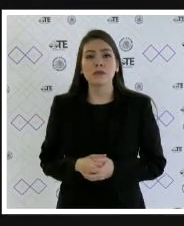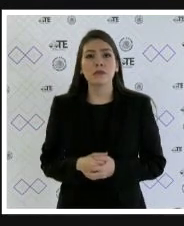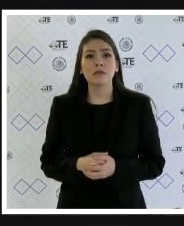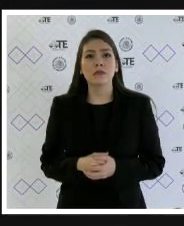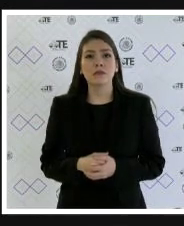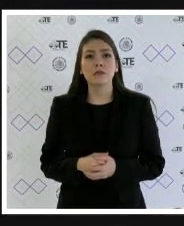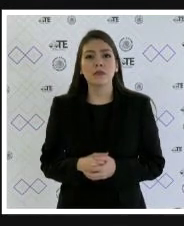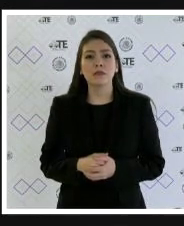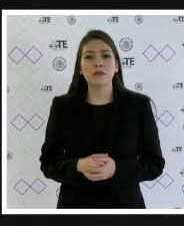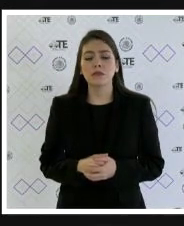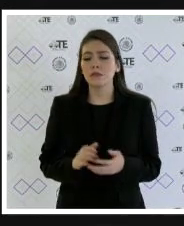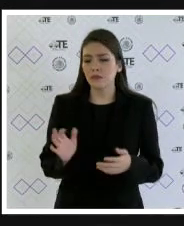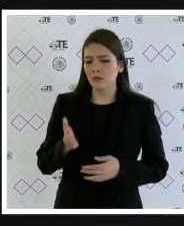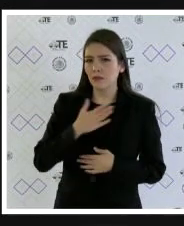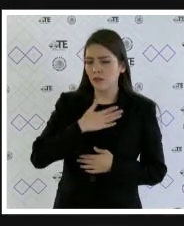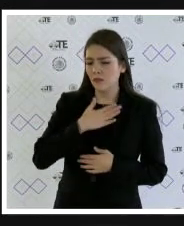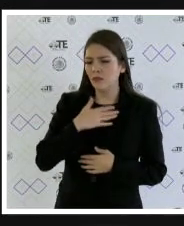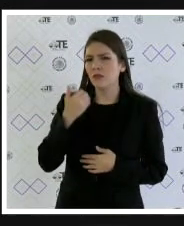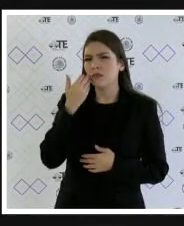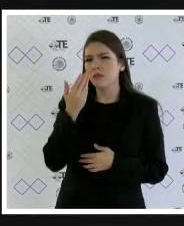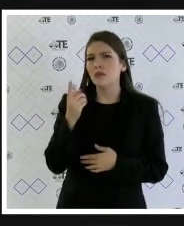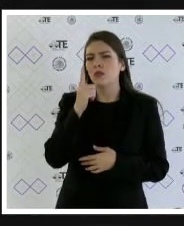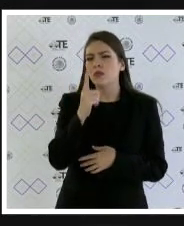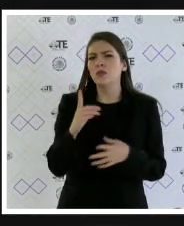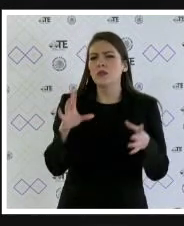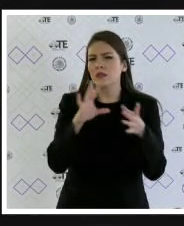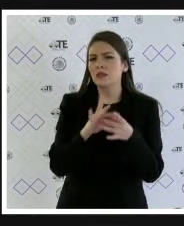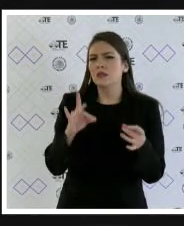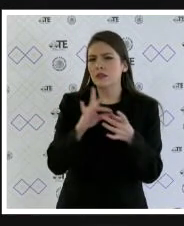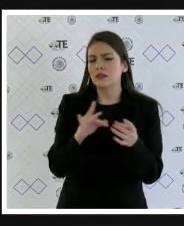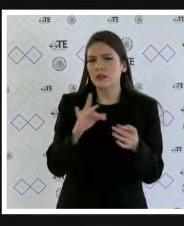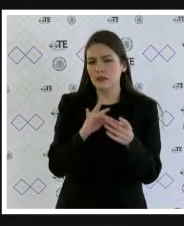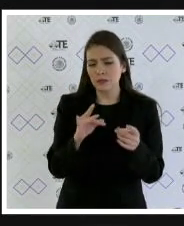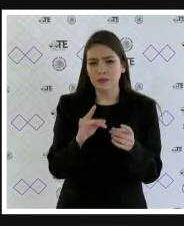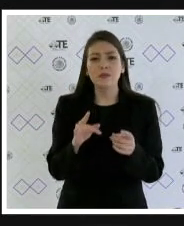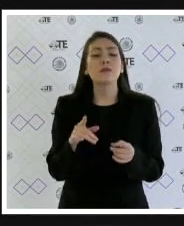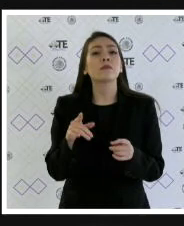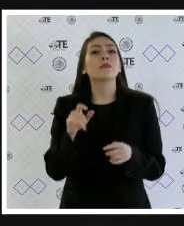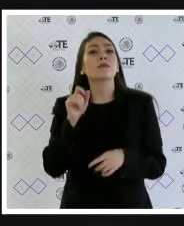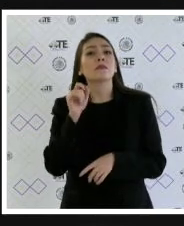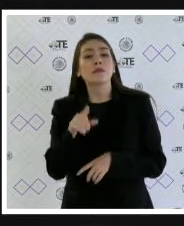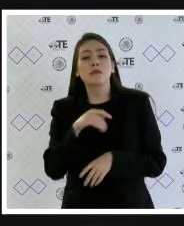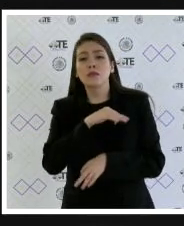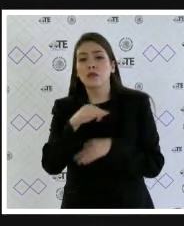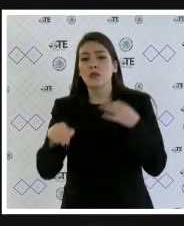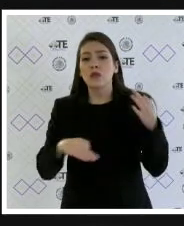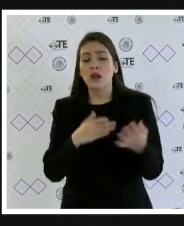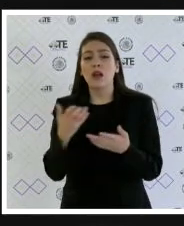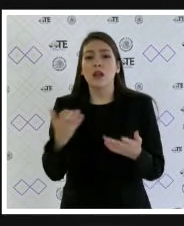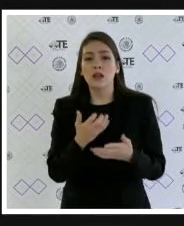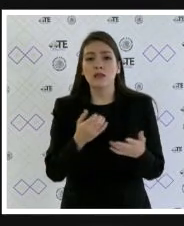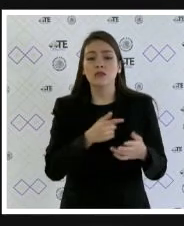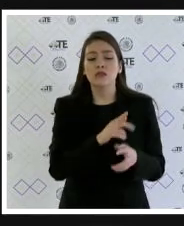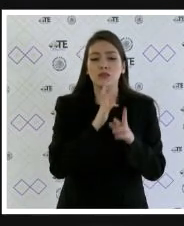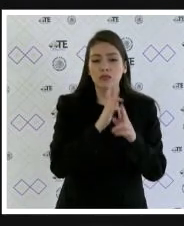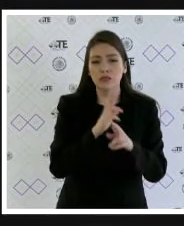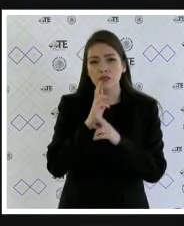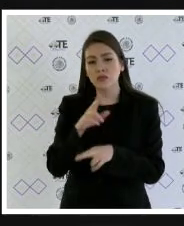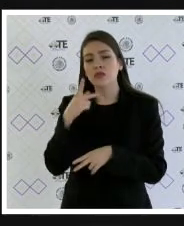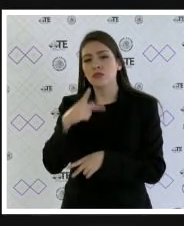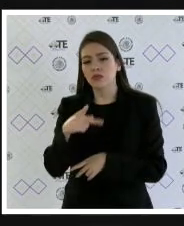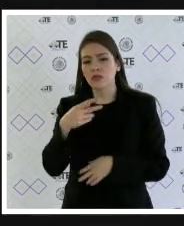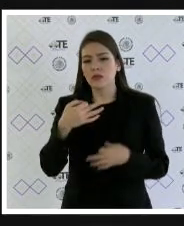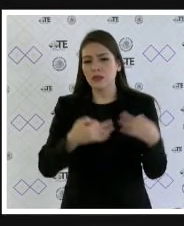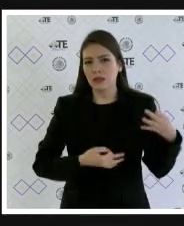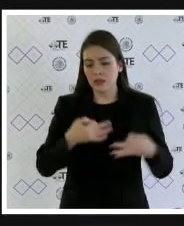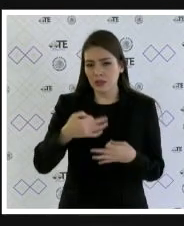yo tomaría la palabra para hacer un señalamiento muy simple todas las resoluciones que emite el tribunal tanto en los juicios electorales como en los juicios